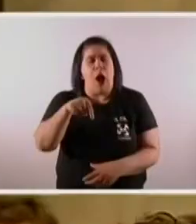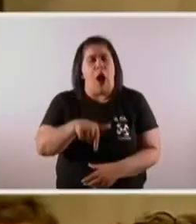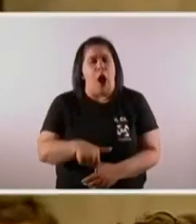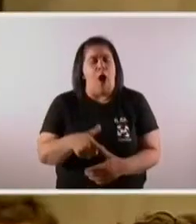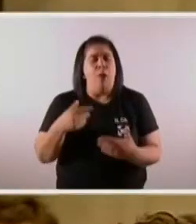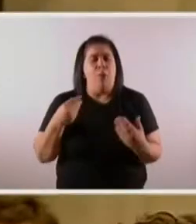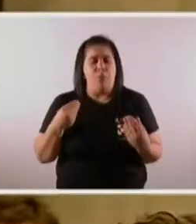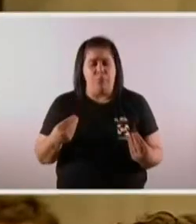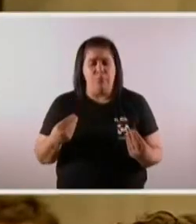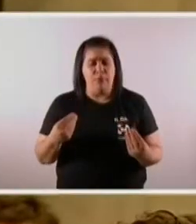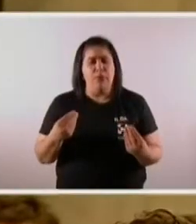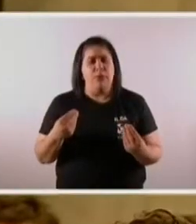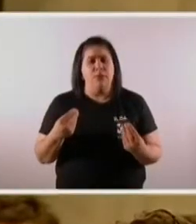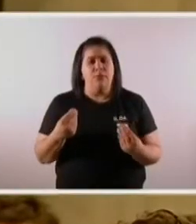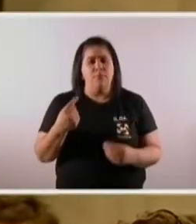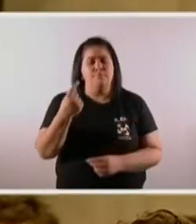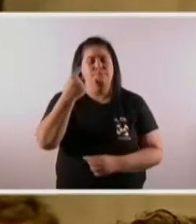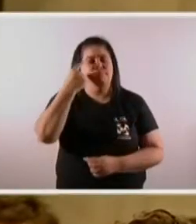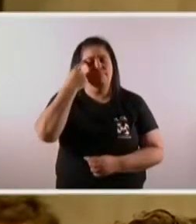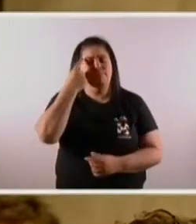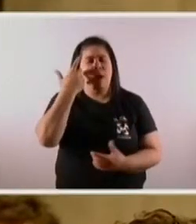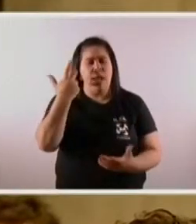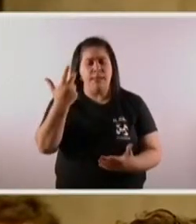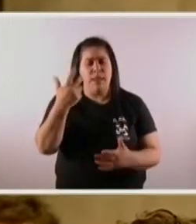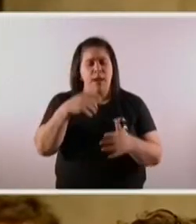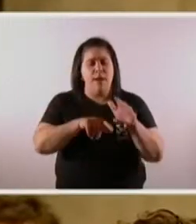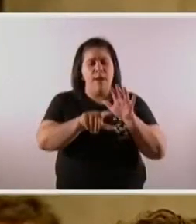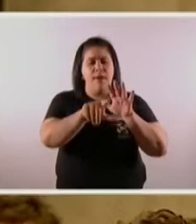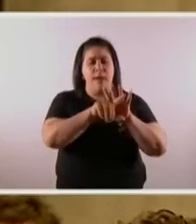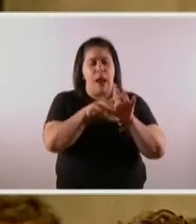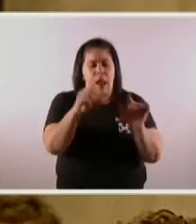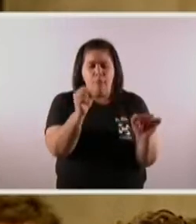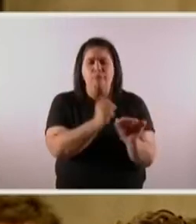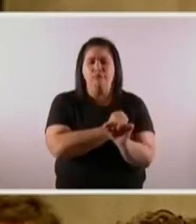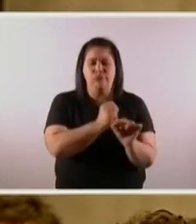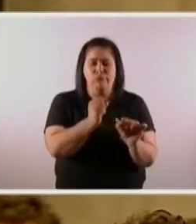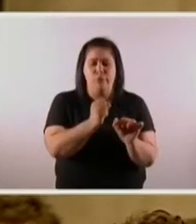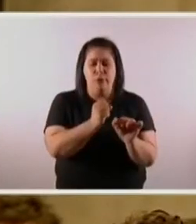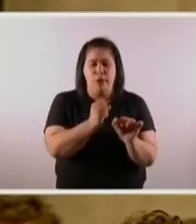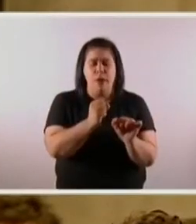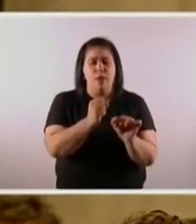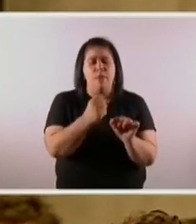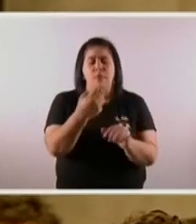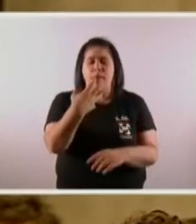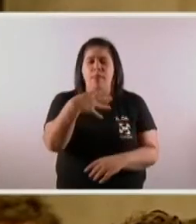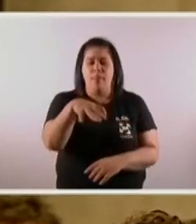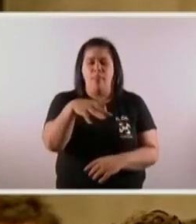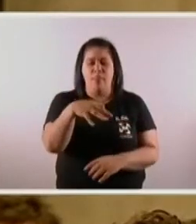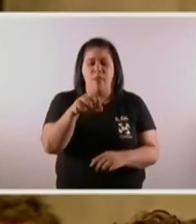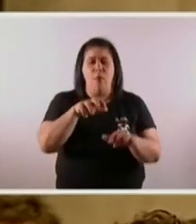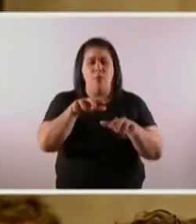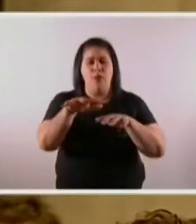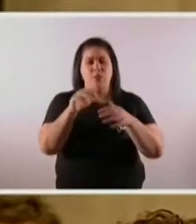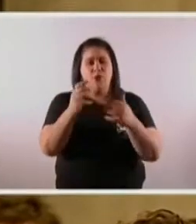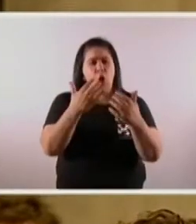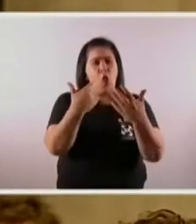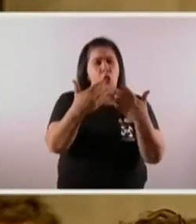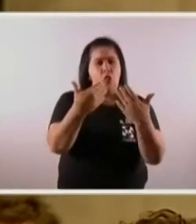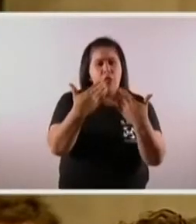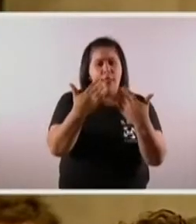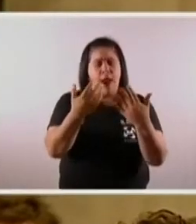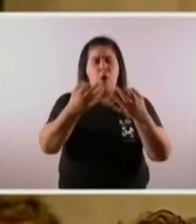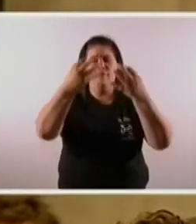es muy difícil pensar que con la ley que se aprobó se va a encarar una instancia de diálogo bien